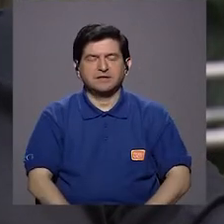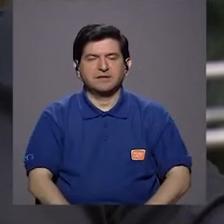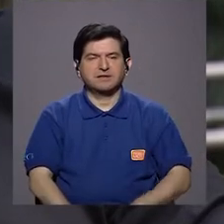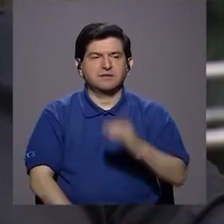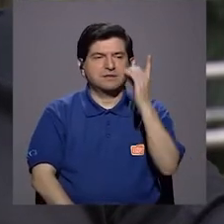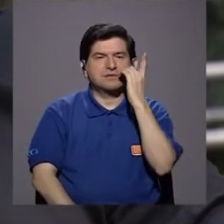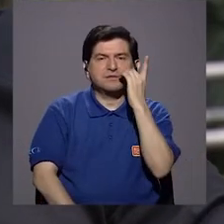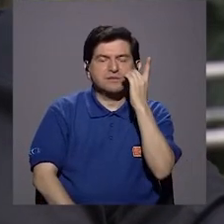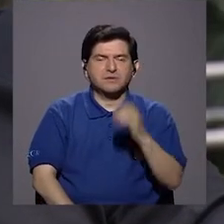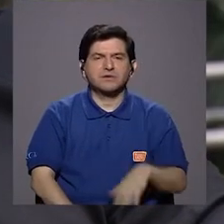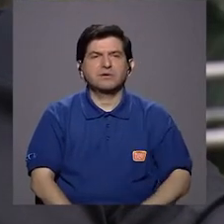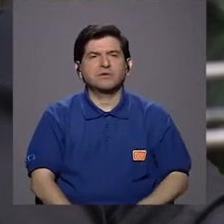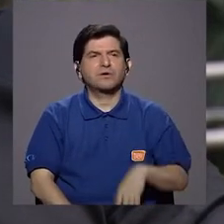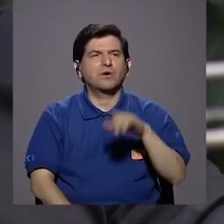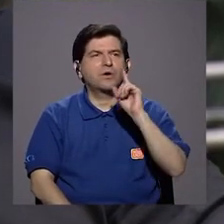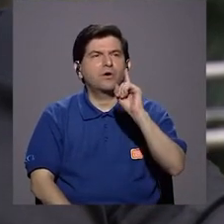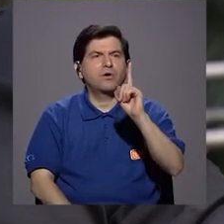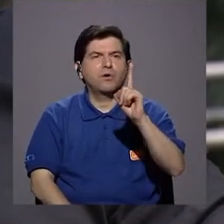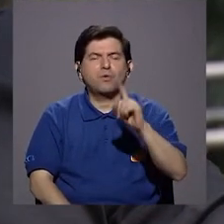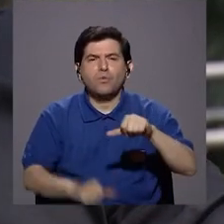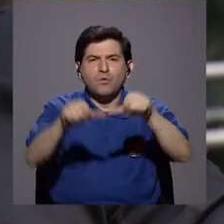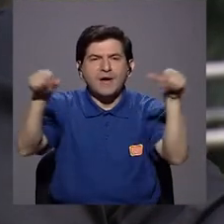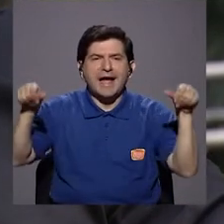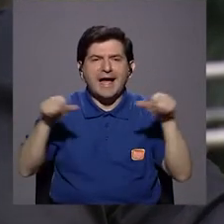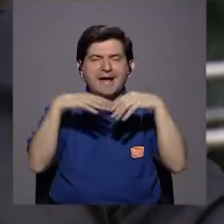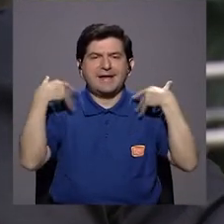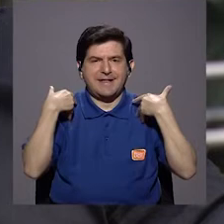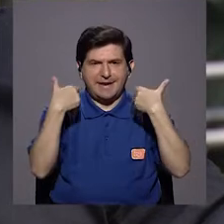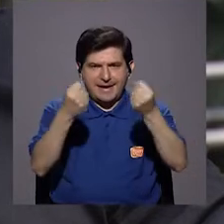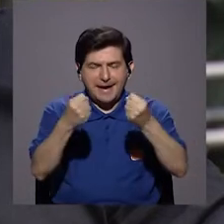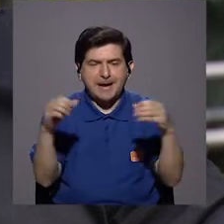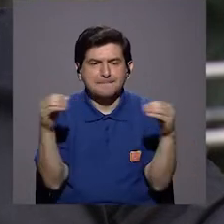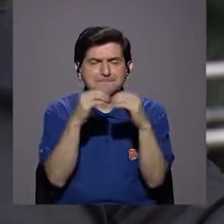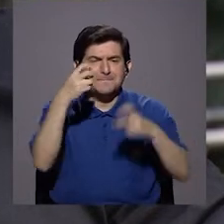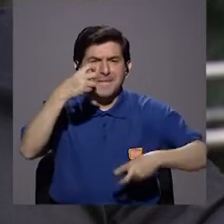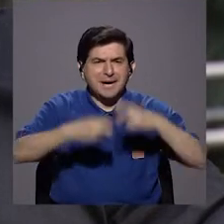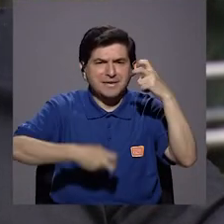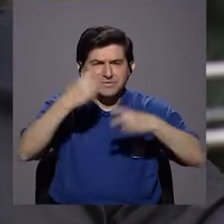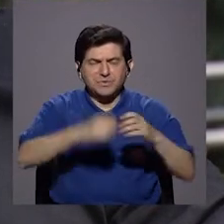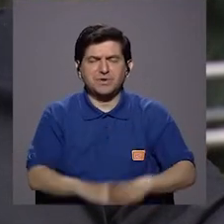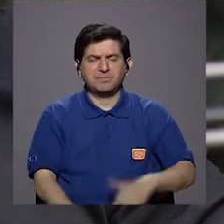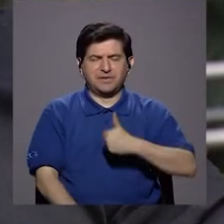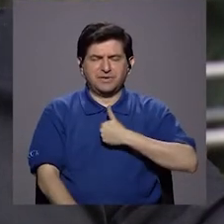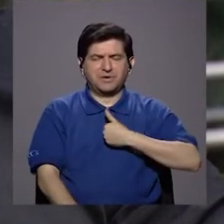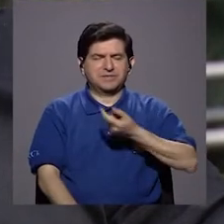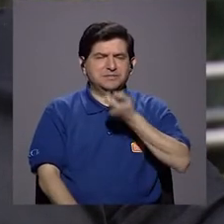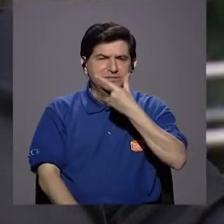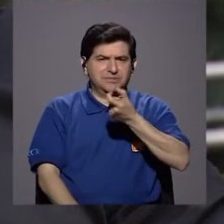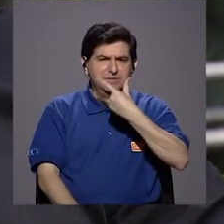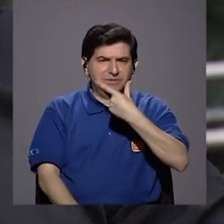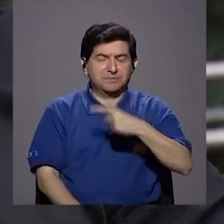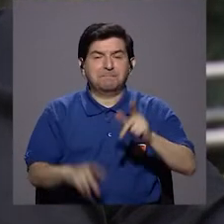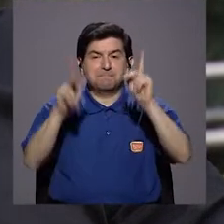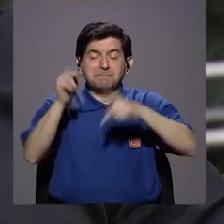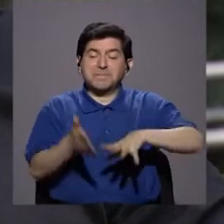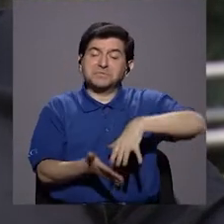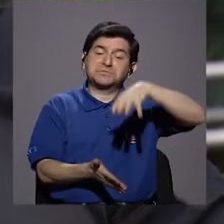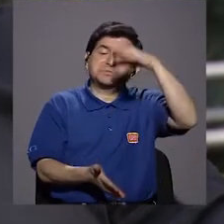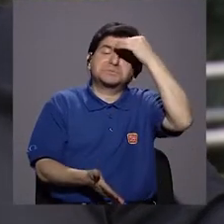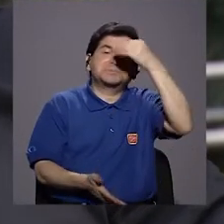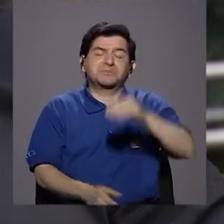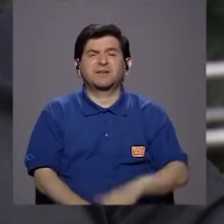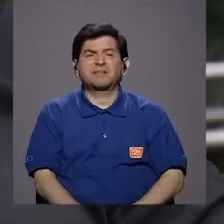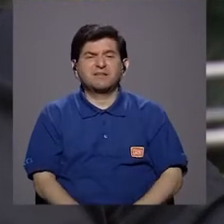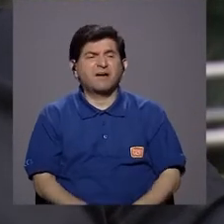hecho, odontología es uno de los, tal vez, de las áreas de salud donde más problema con automedicación hay, ¿no? Porque la gente